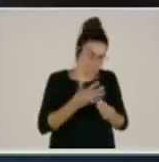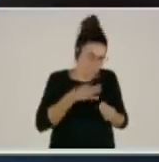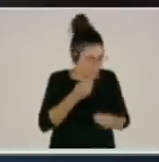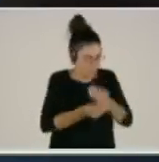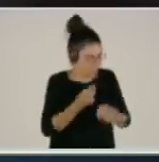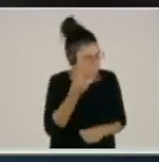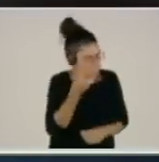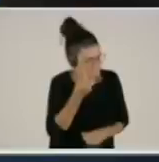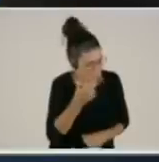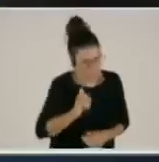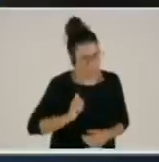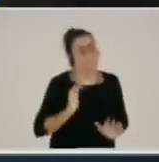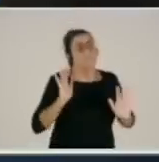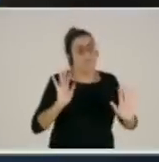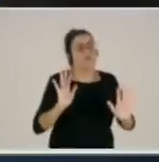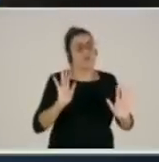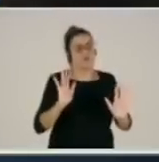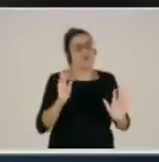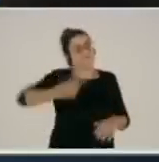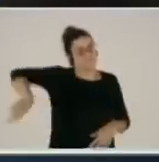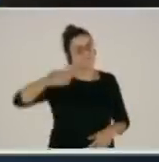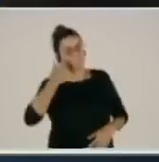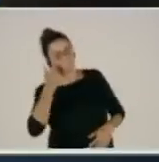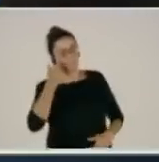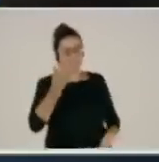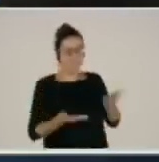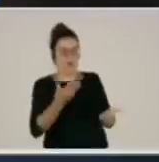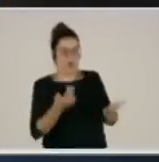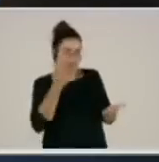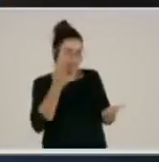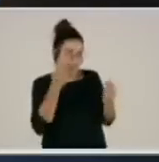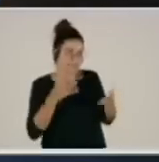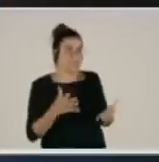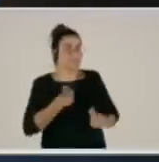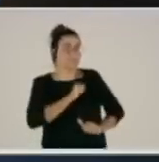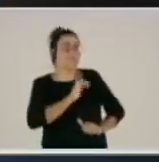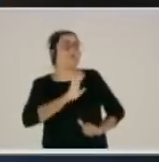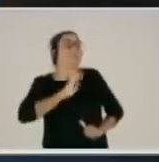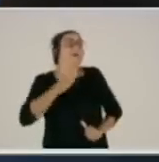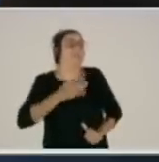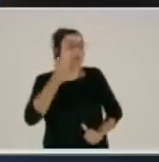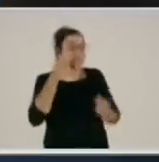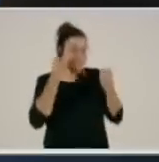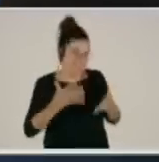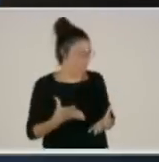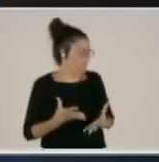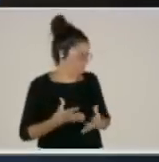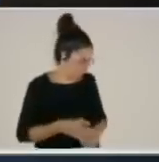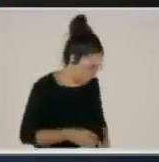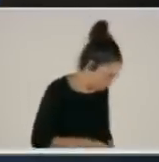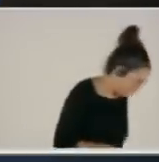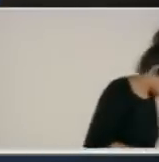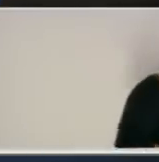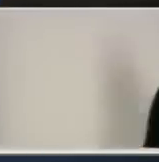pero lo van a valorar y tenemos que esperar a la valoración de la mañana. El problema que hemos tenido en esta zona,